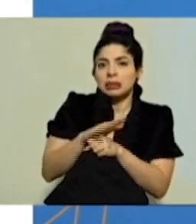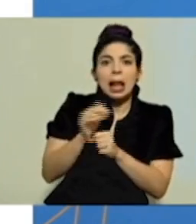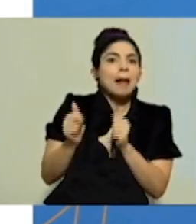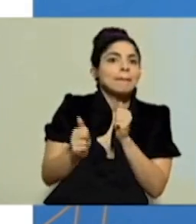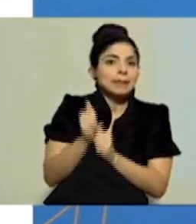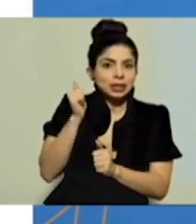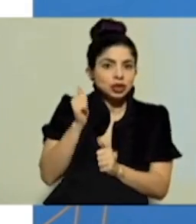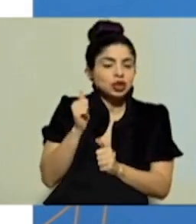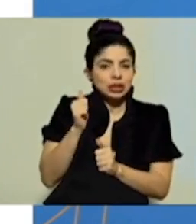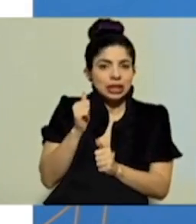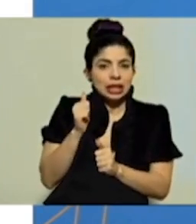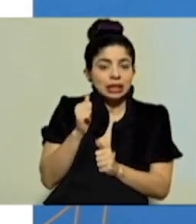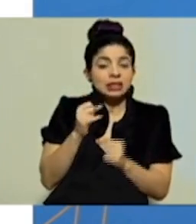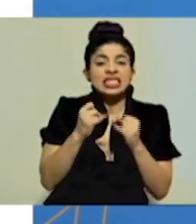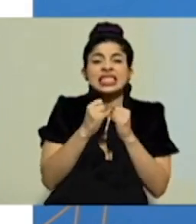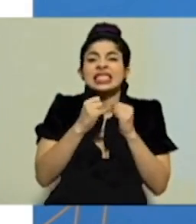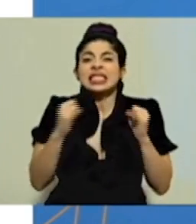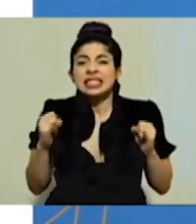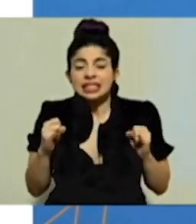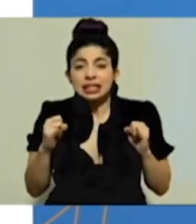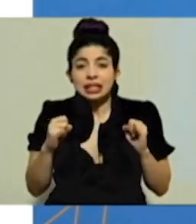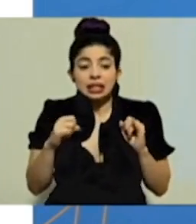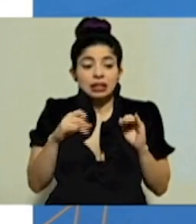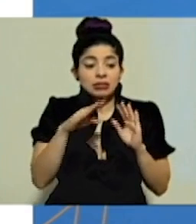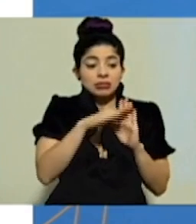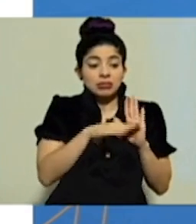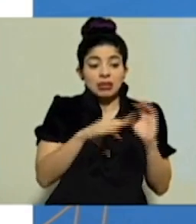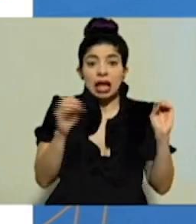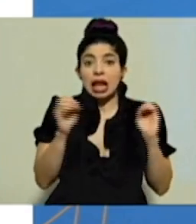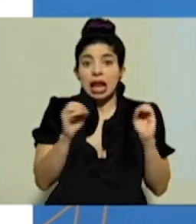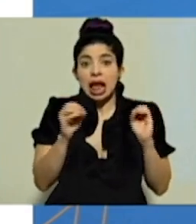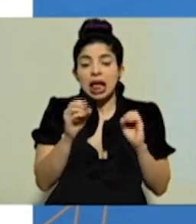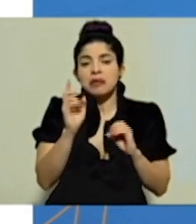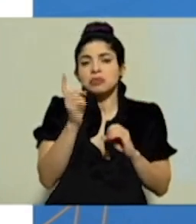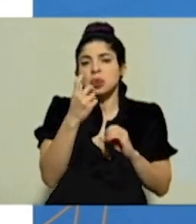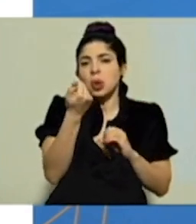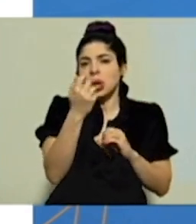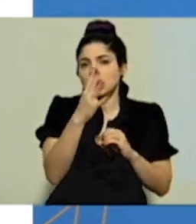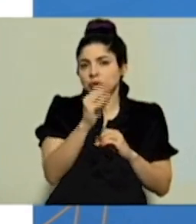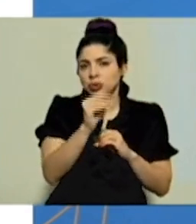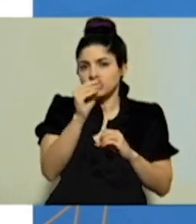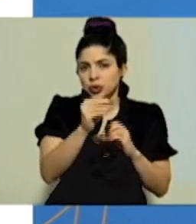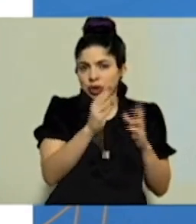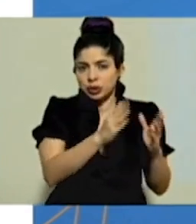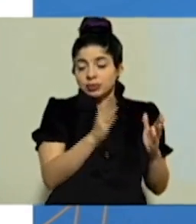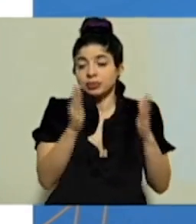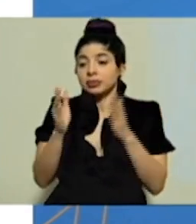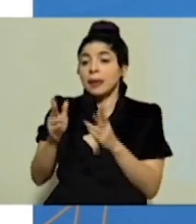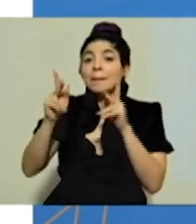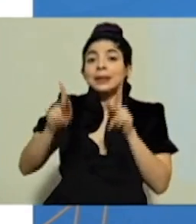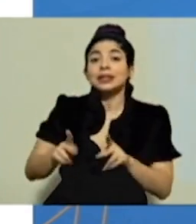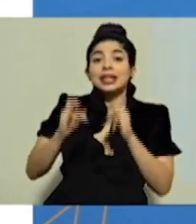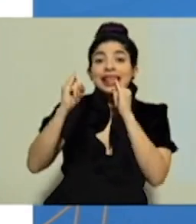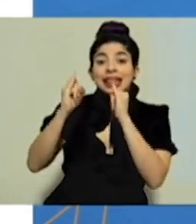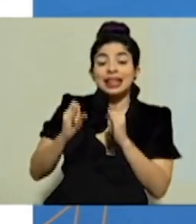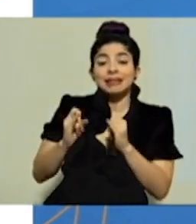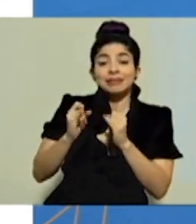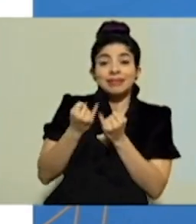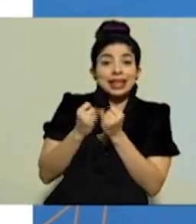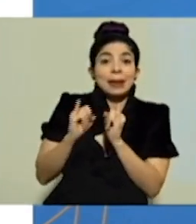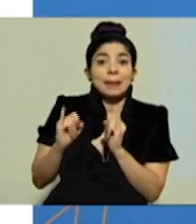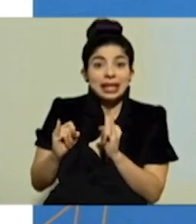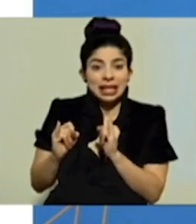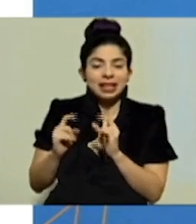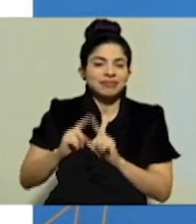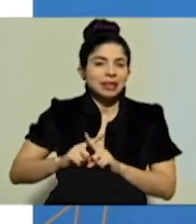mayoría de ellas y sin medidas cerca del 14%. En profesionales independientes la situación